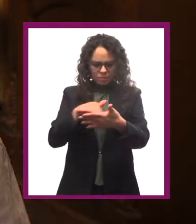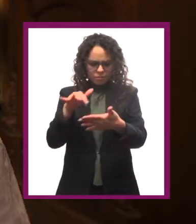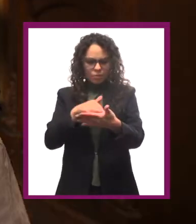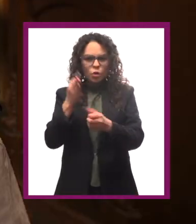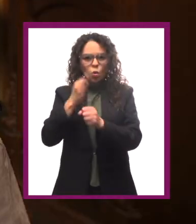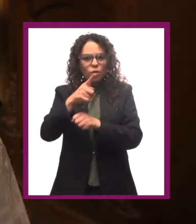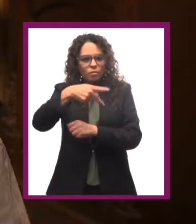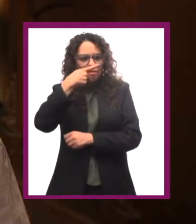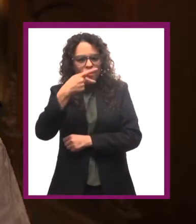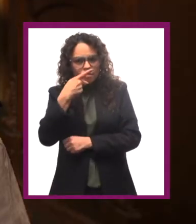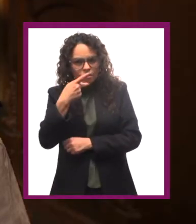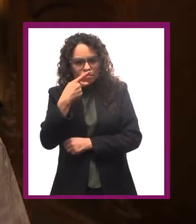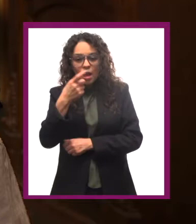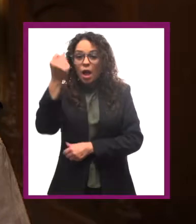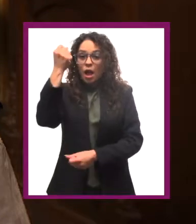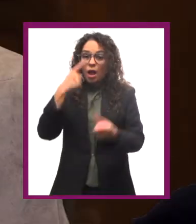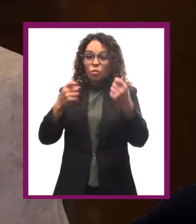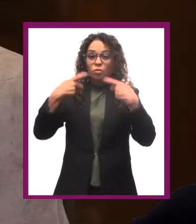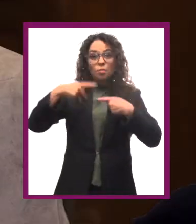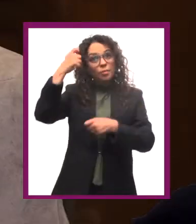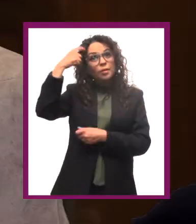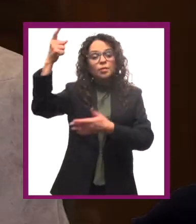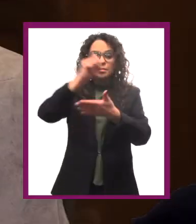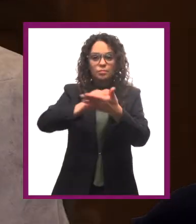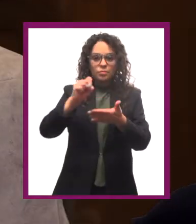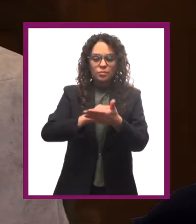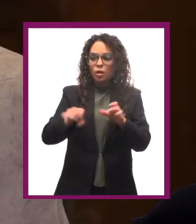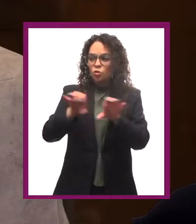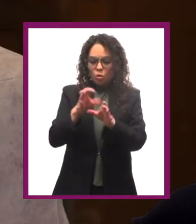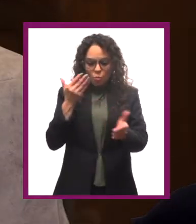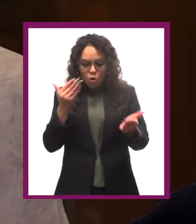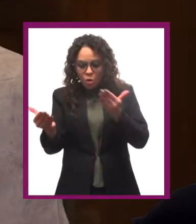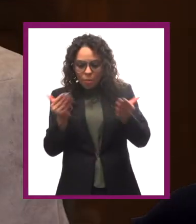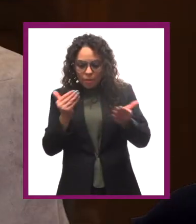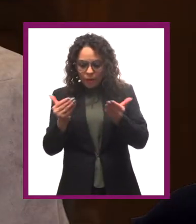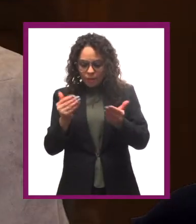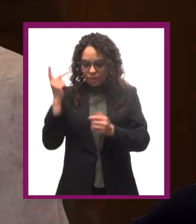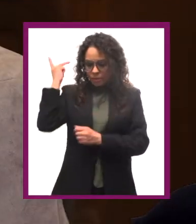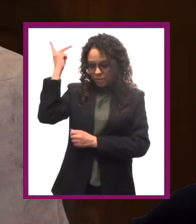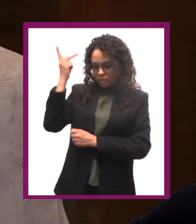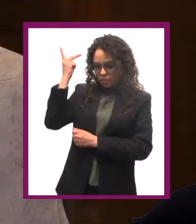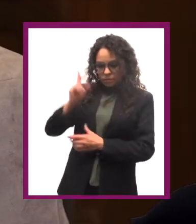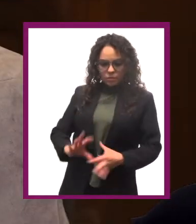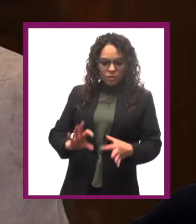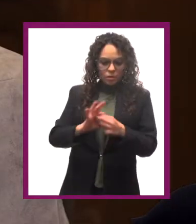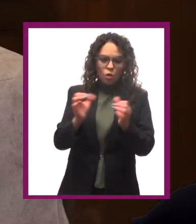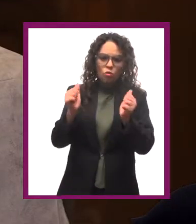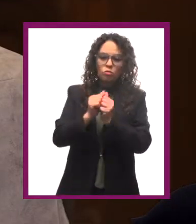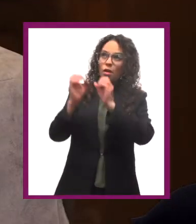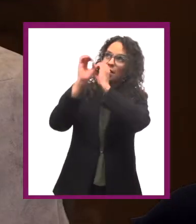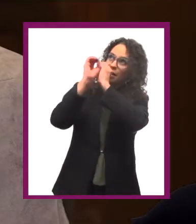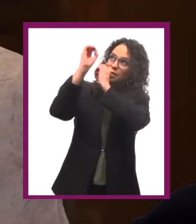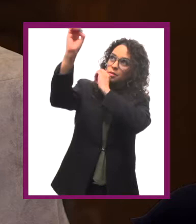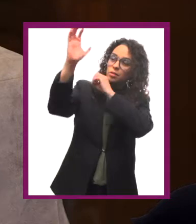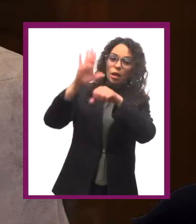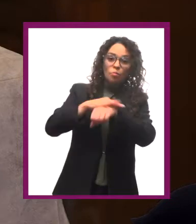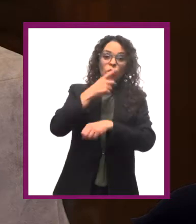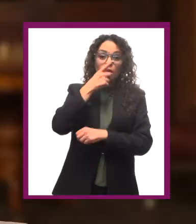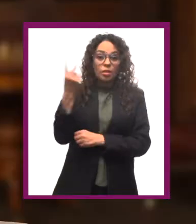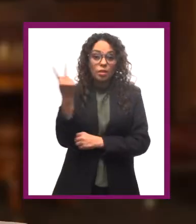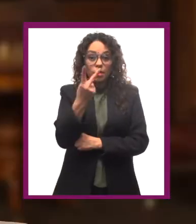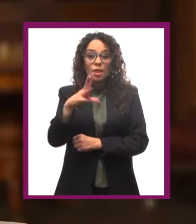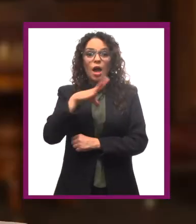leí hace poco ahora que lo menciona es que algunos autores comparan el psicoanálisis con la astrología